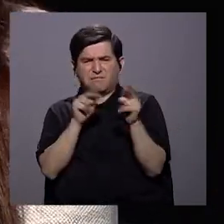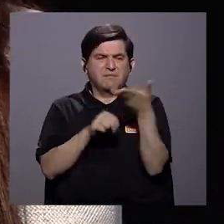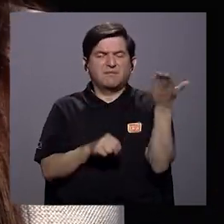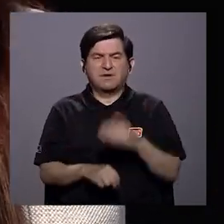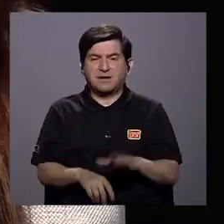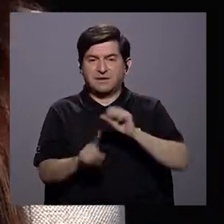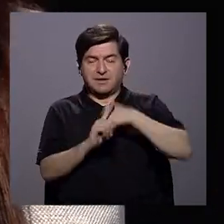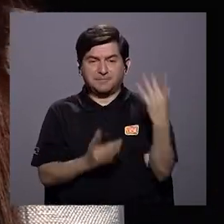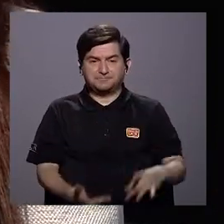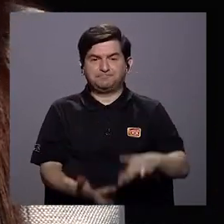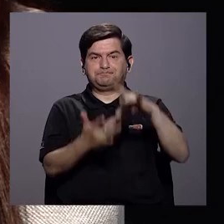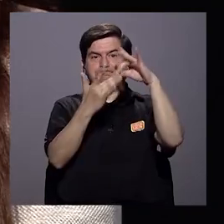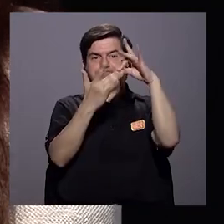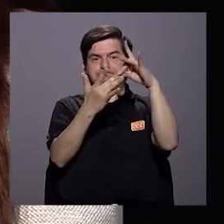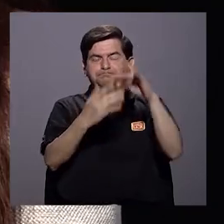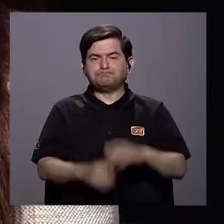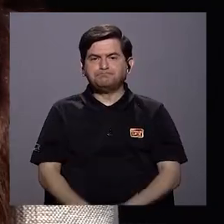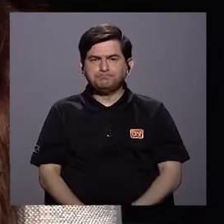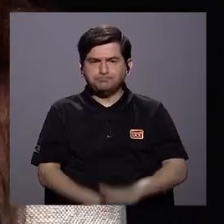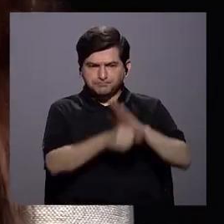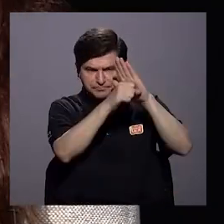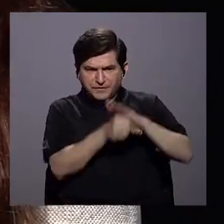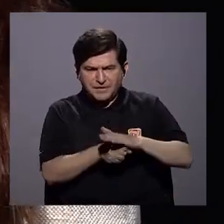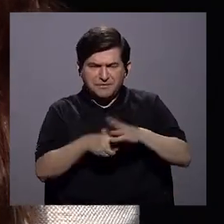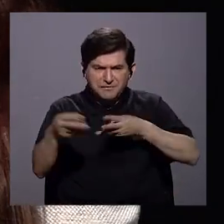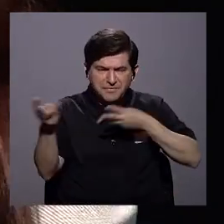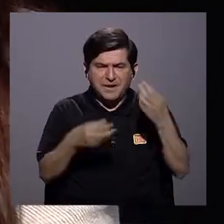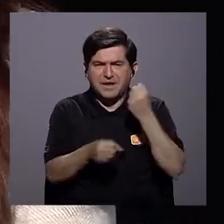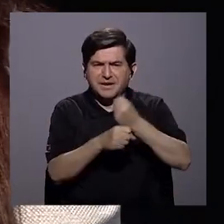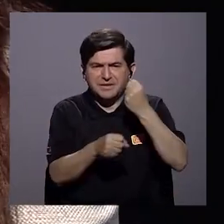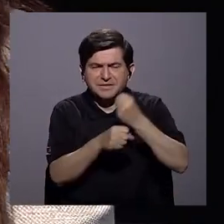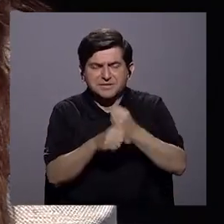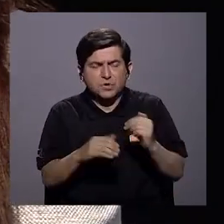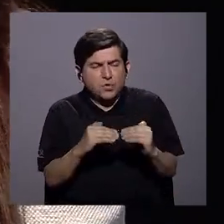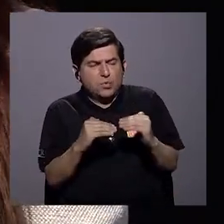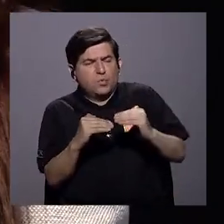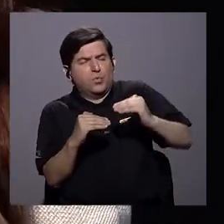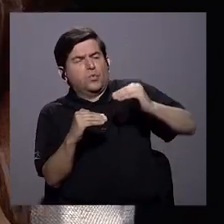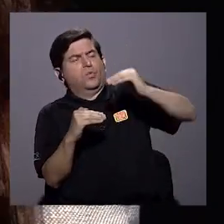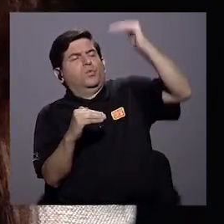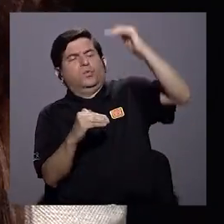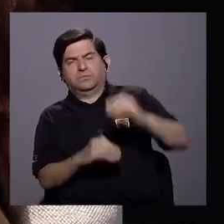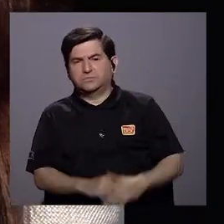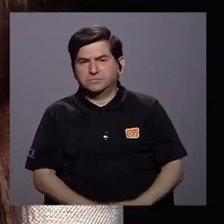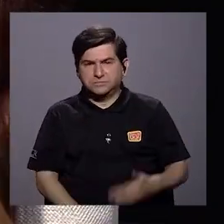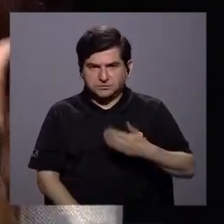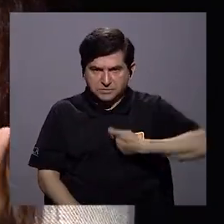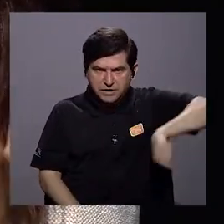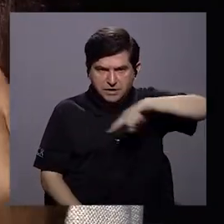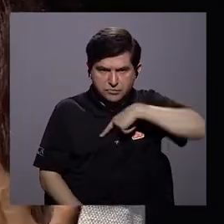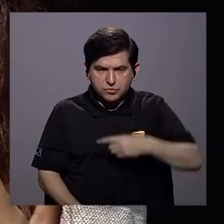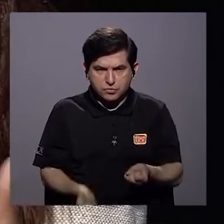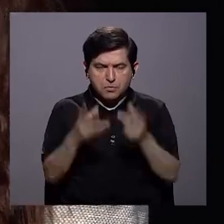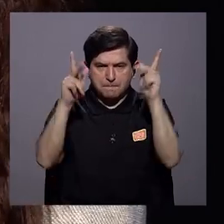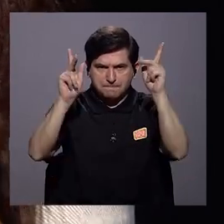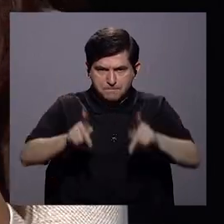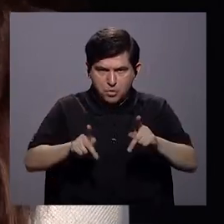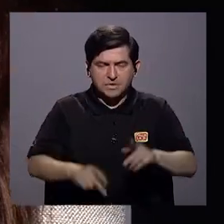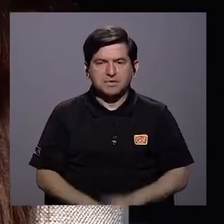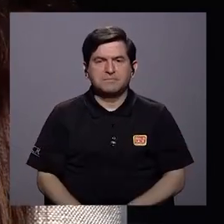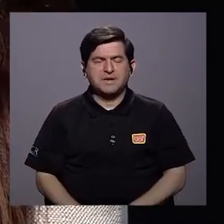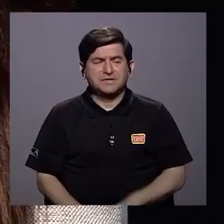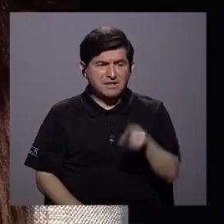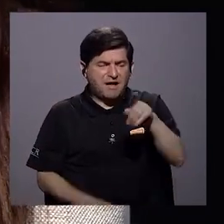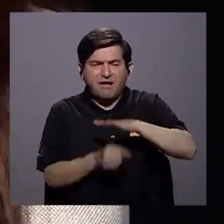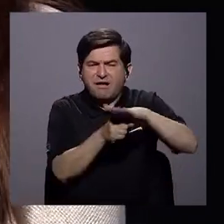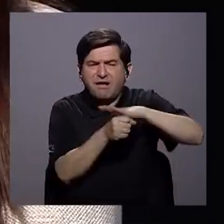Una condición muy particular y es que la presión al mercado de trabajo cada vez es mayor. Es decir, aunque tenemos más personas que están